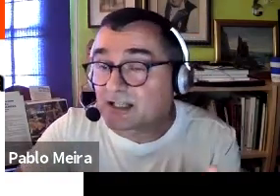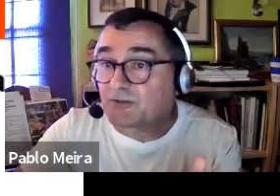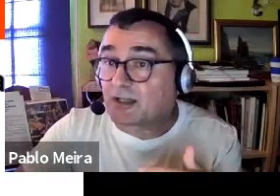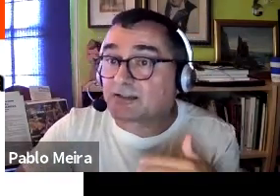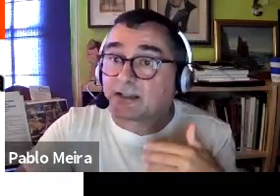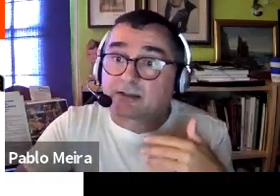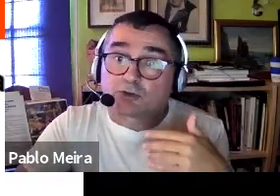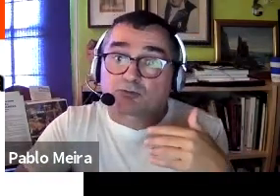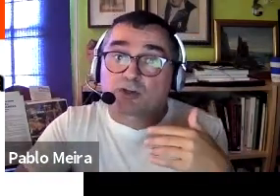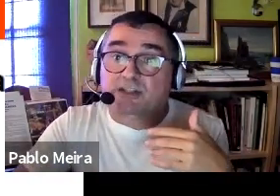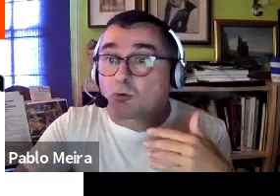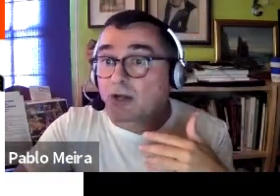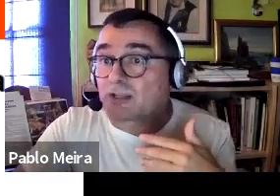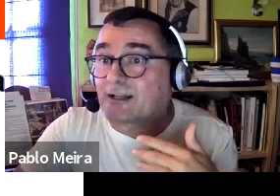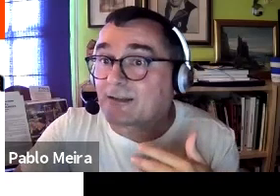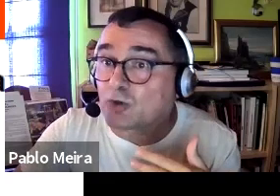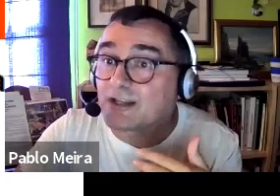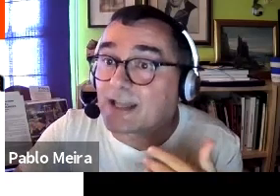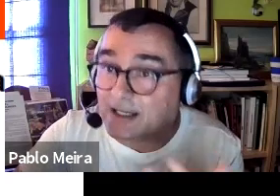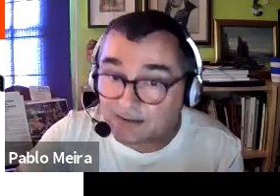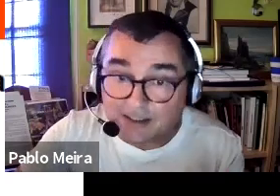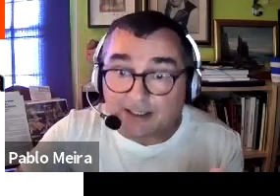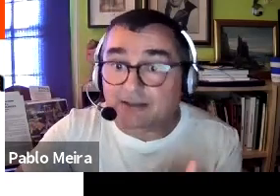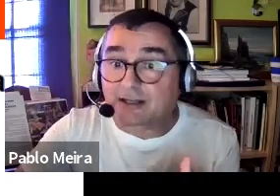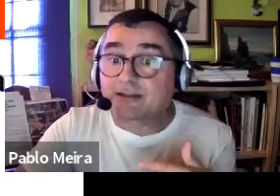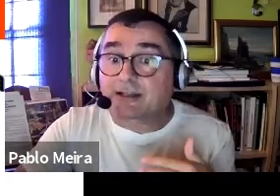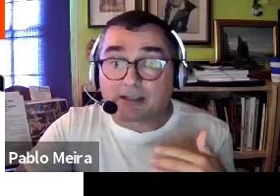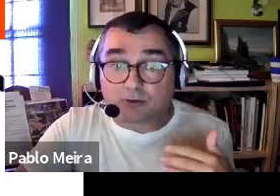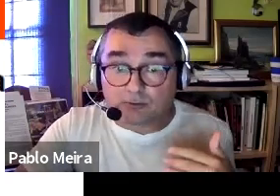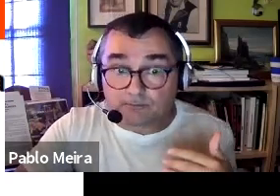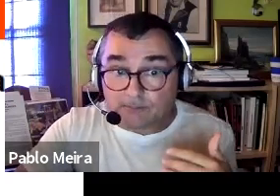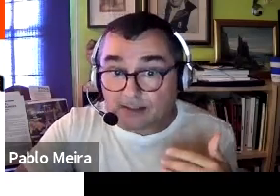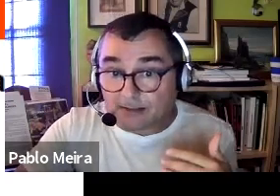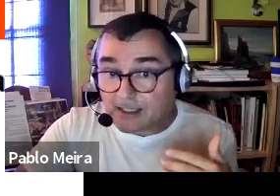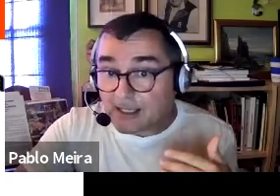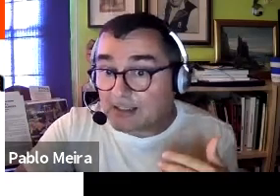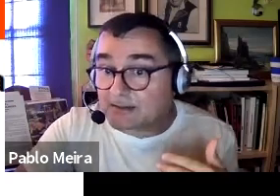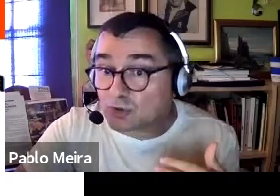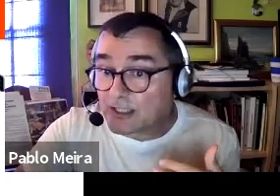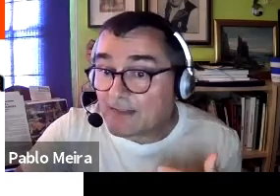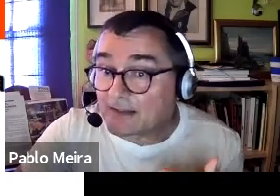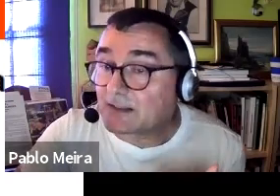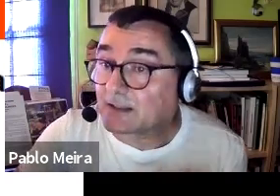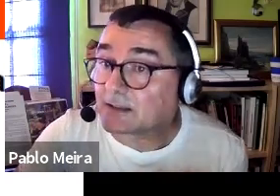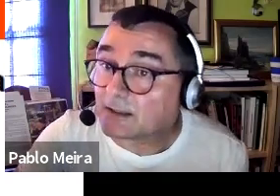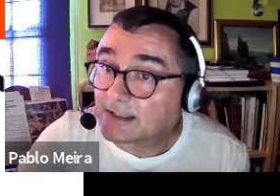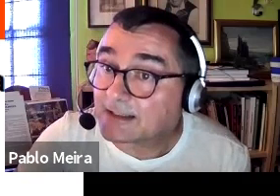Importante en esta gráfica es que nos muestra cómo hay una relación lineal entre el incremento de las